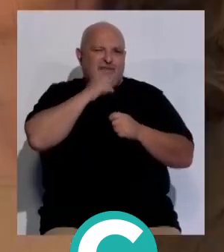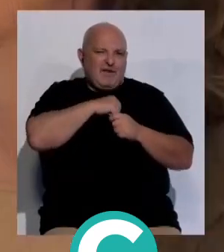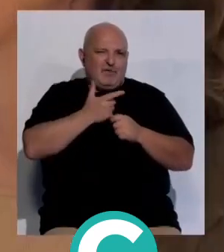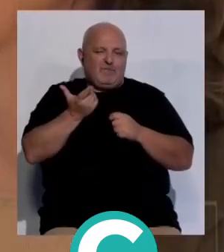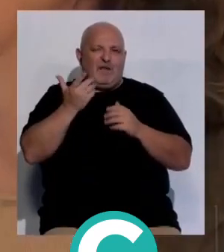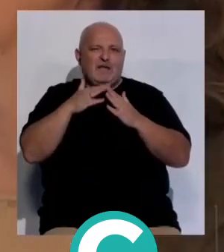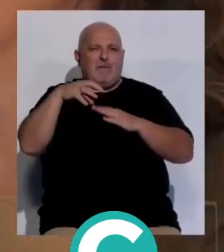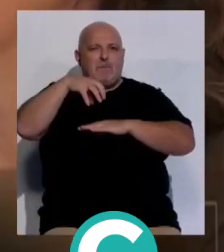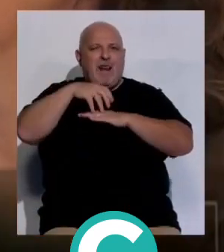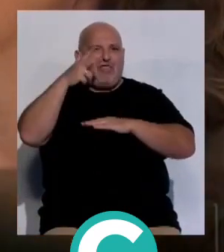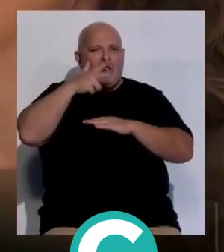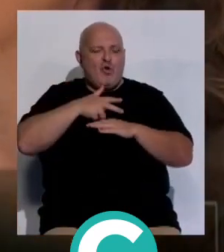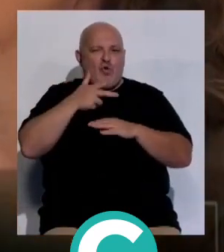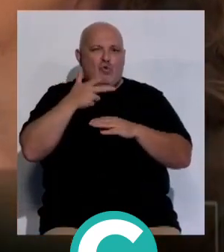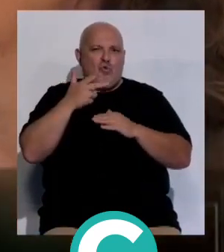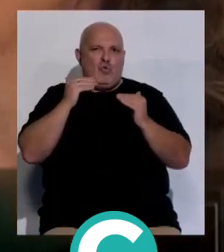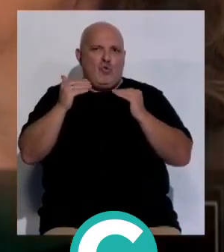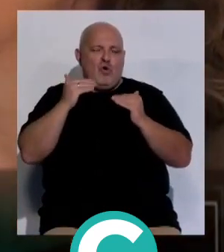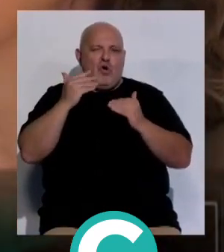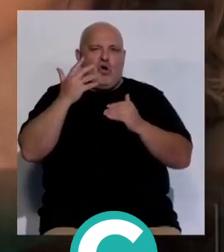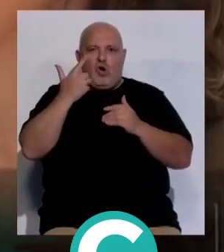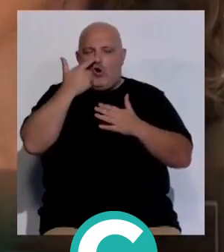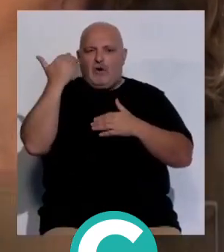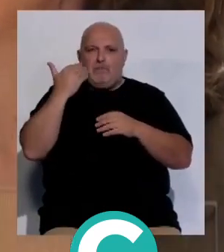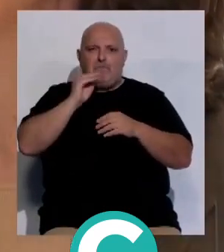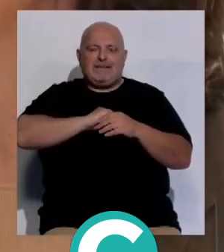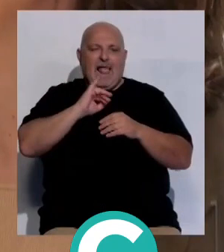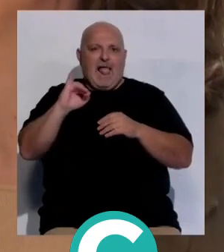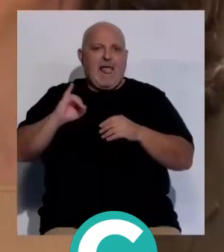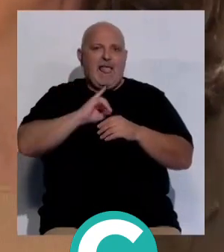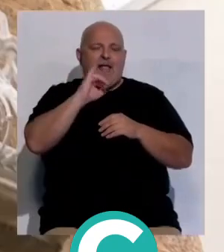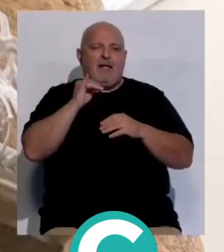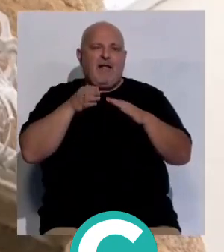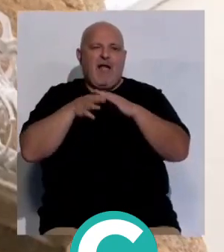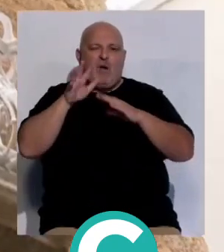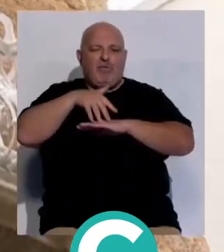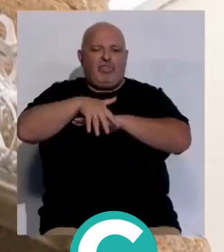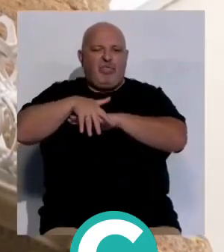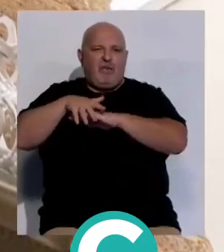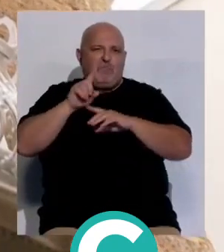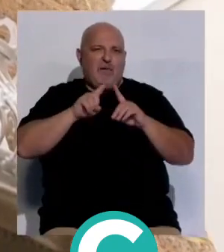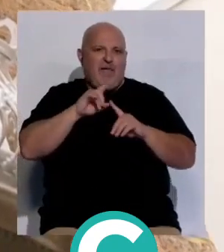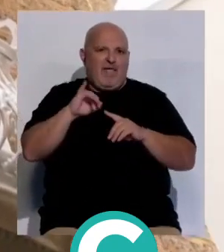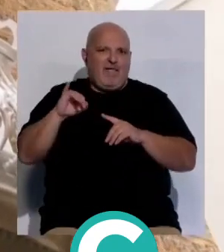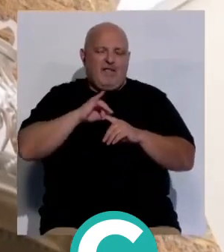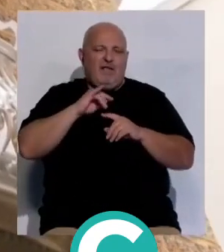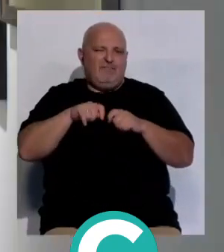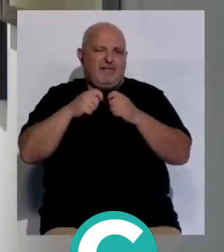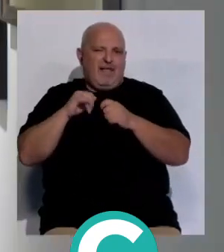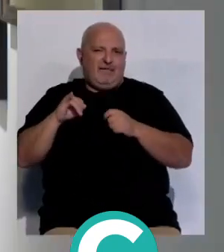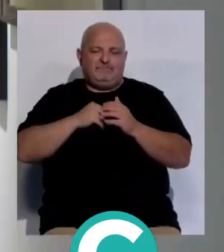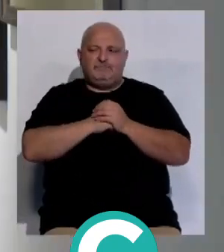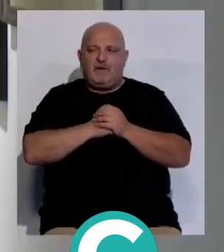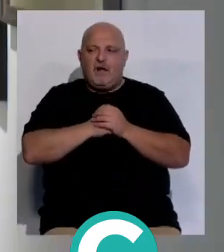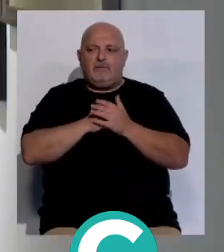una casa-palacio que conservaba su estado original bastante, pero tenía entrada de agua por distintos puntos y estaba muy deteriorada.